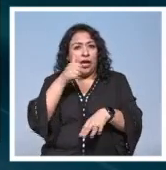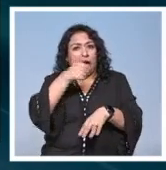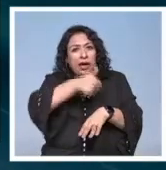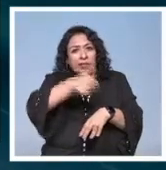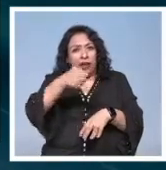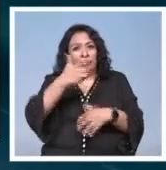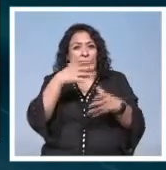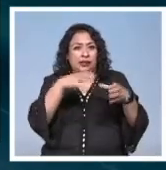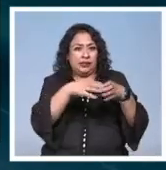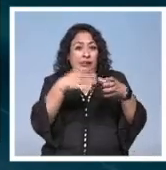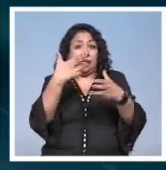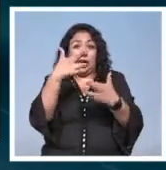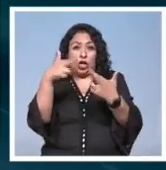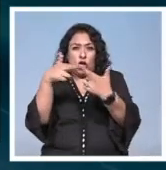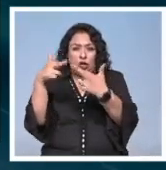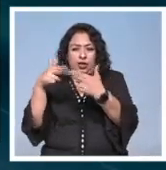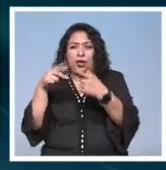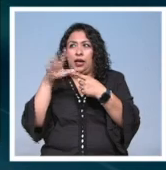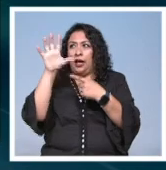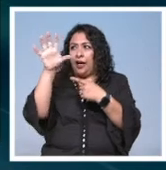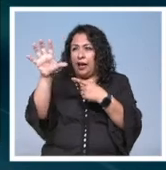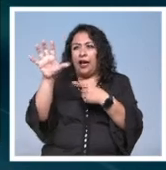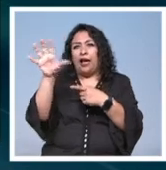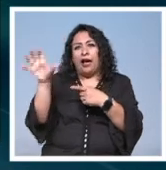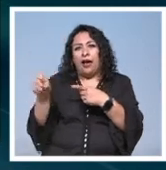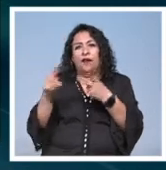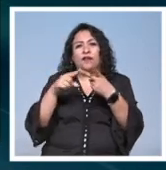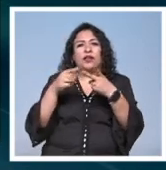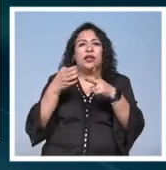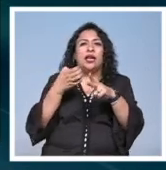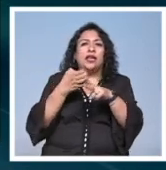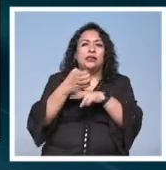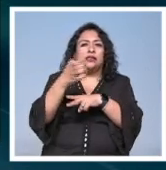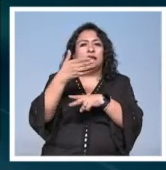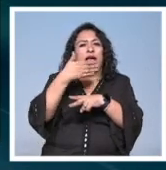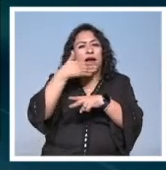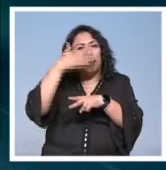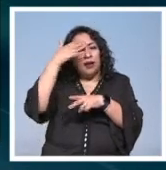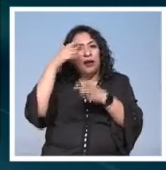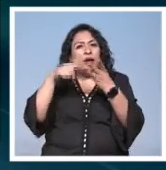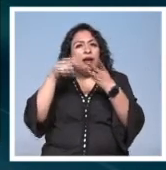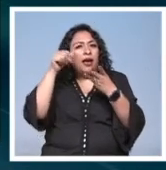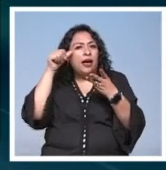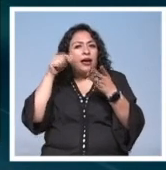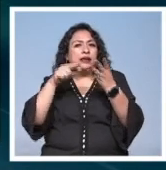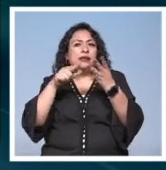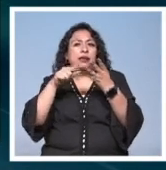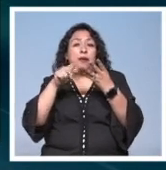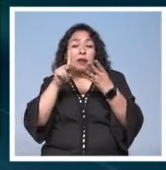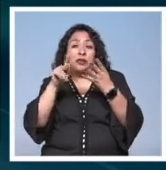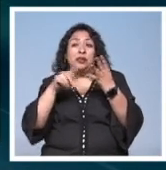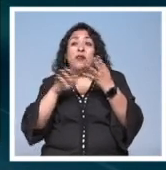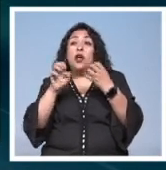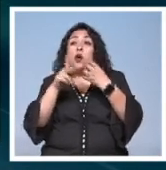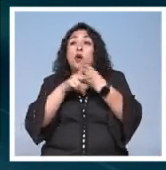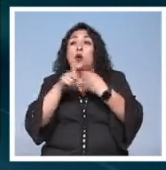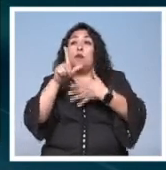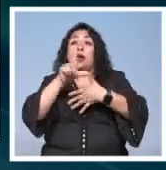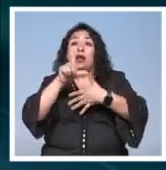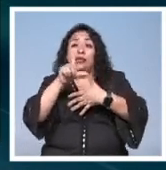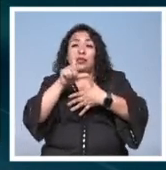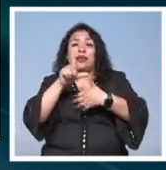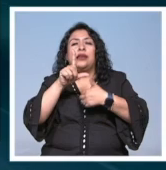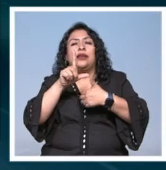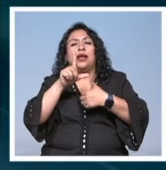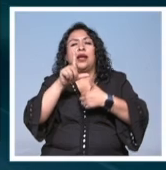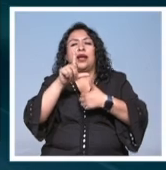de las cinco grandes regiones como en África y los Estados Árabes, Asia y el Pacífico, Europa, América Latina y el Caribe y América